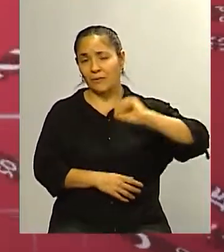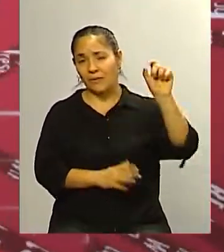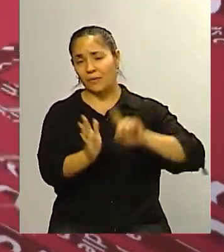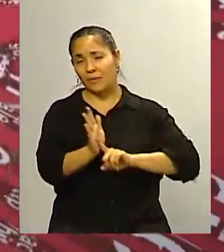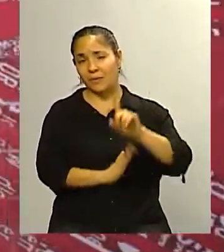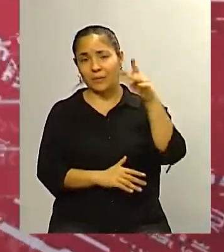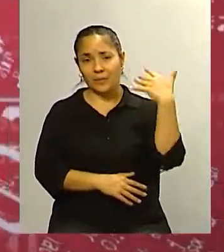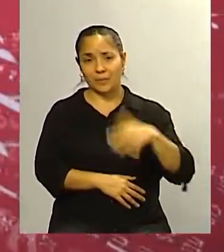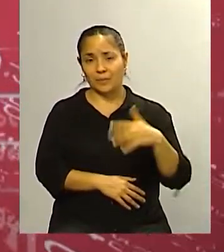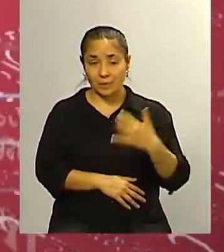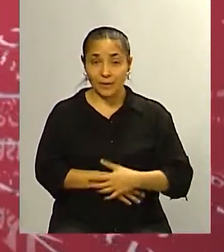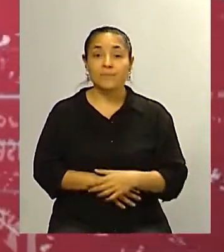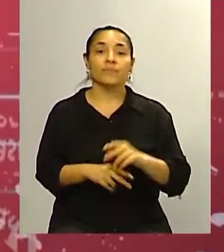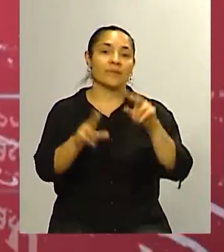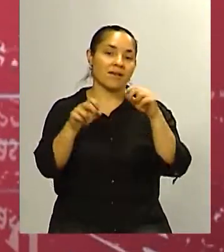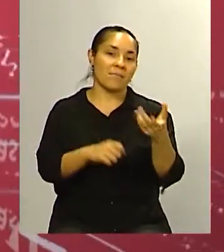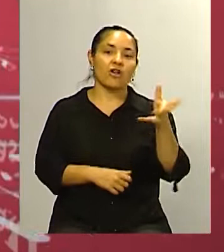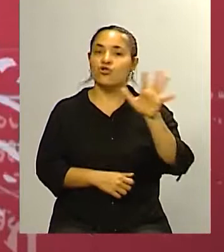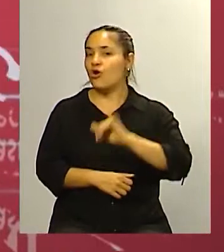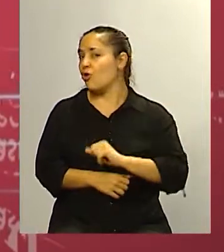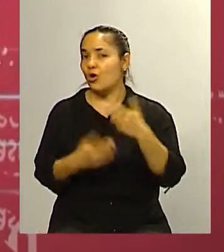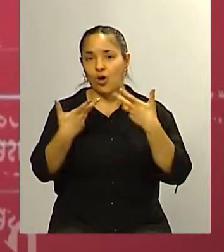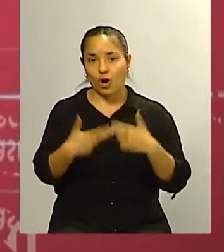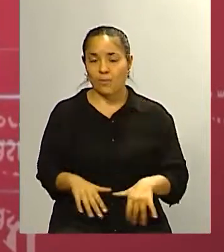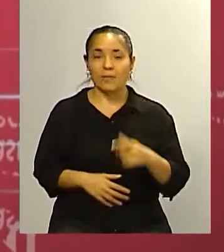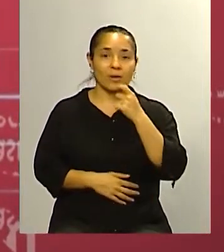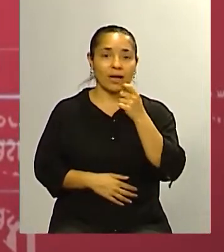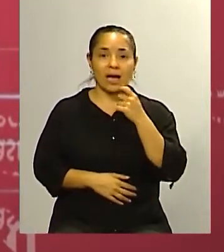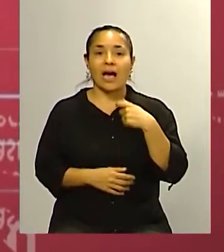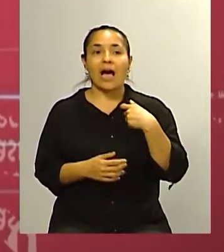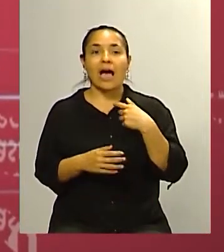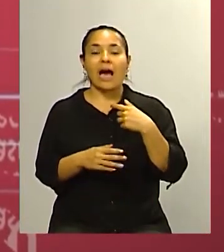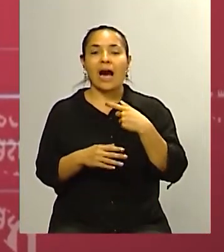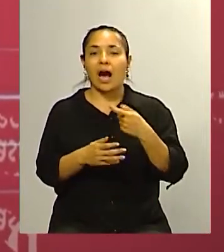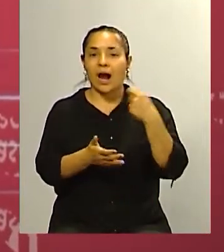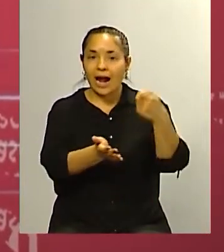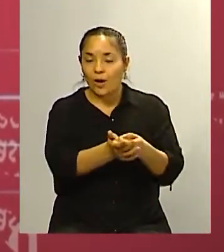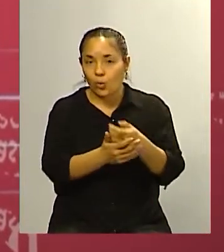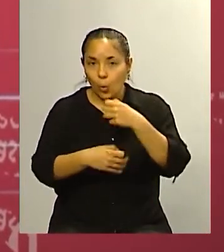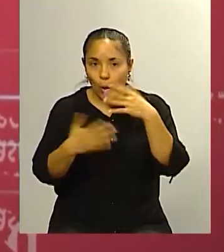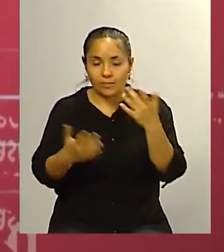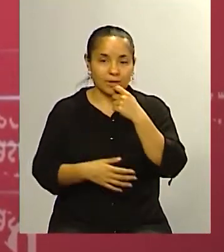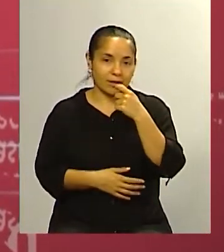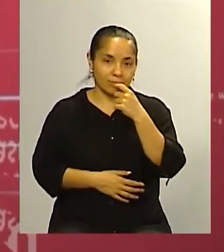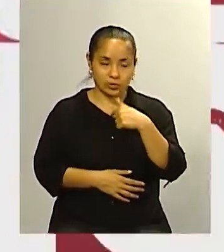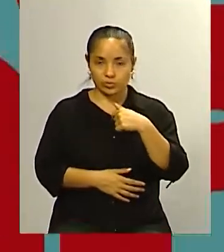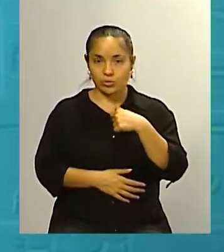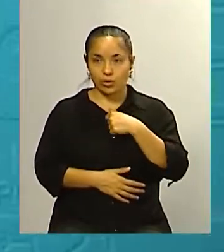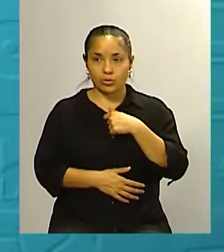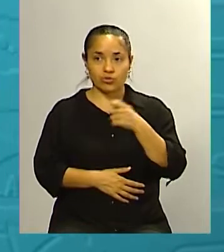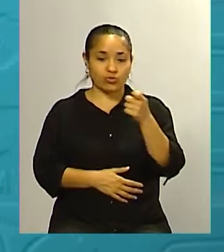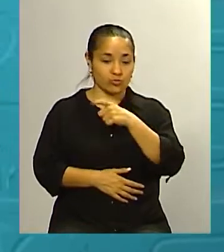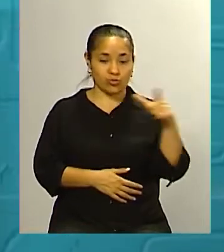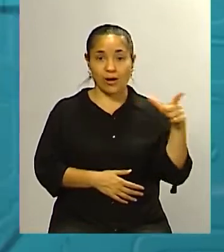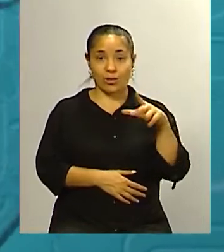llevándolo a lo cotidiano en poder prever un gasto sabiendo que yo gano tal o cual